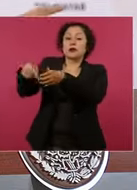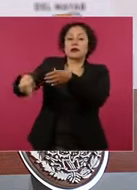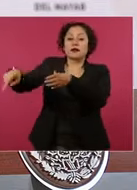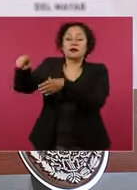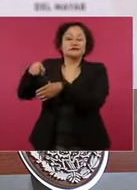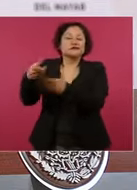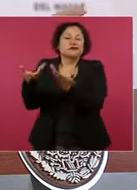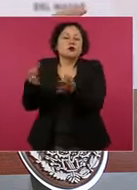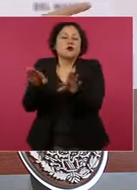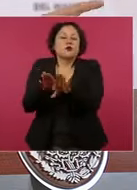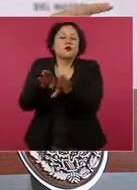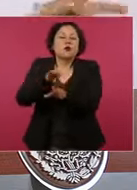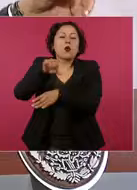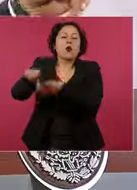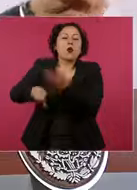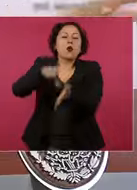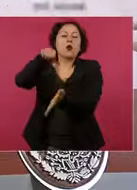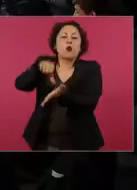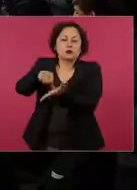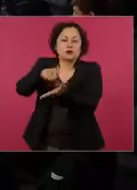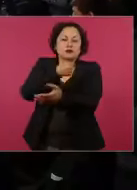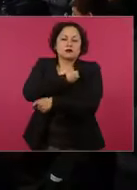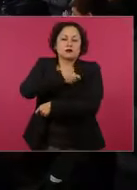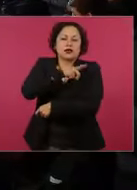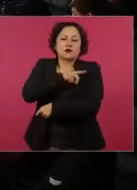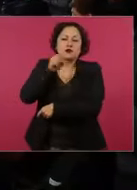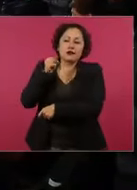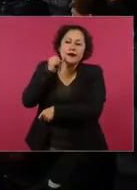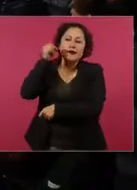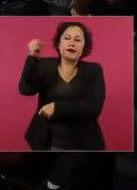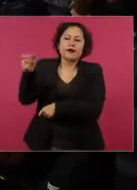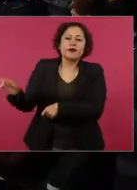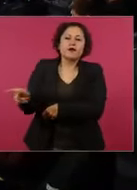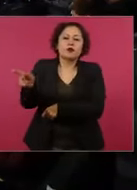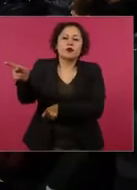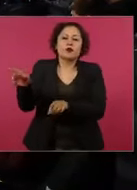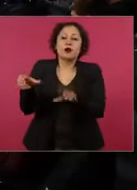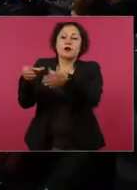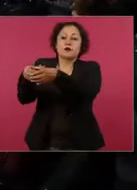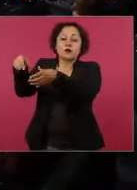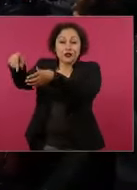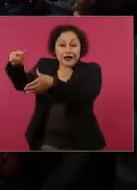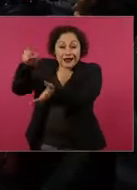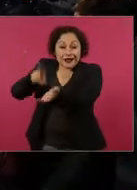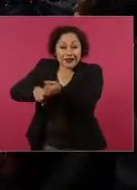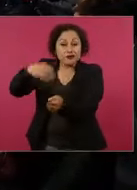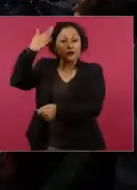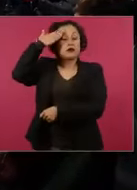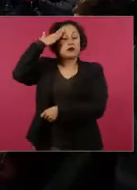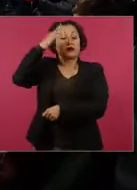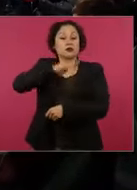como centros de salud en los pueblos, cabeceras municipales, y